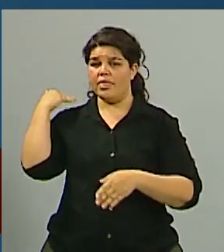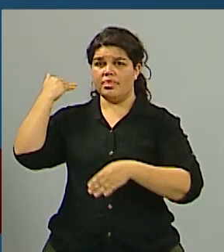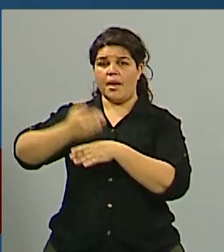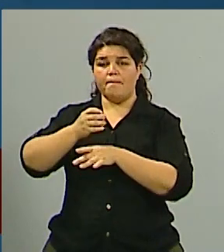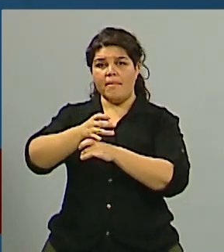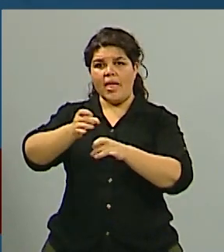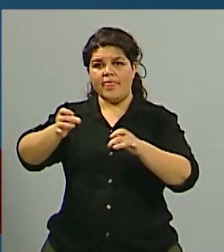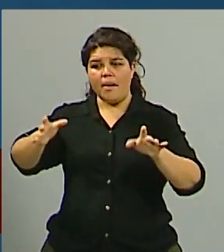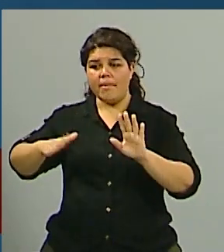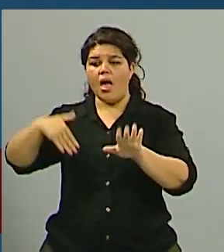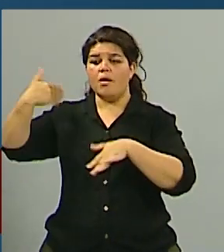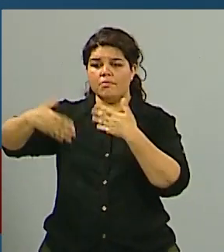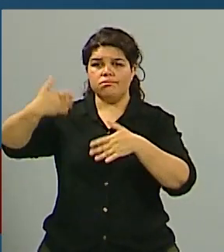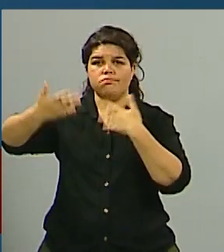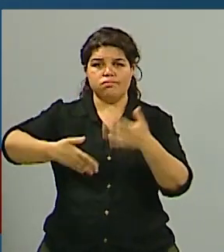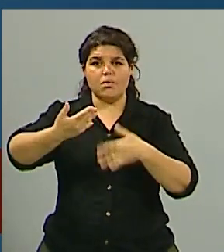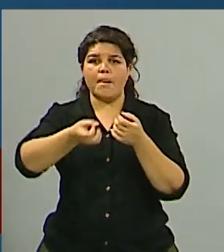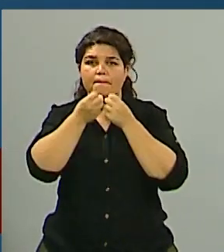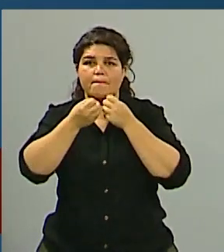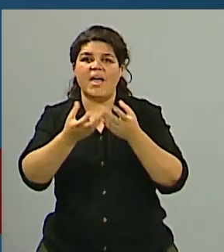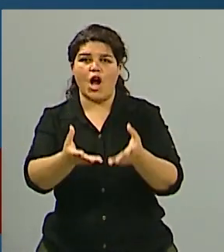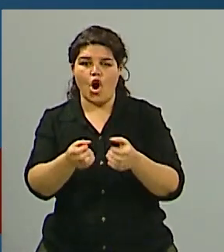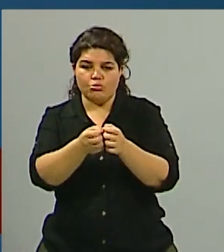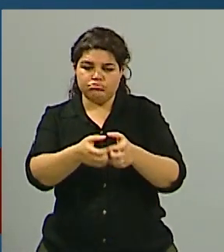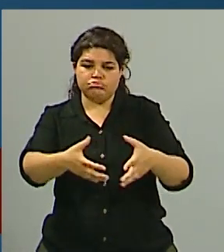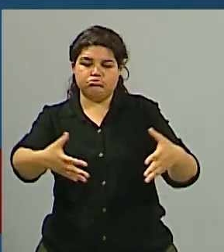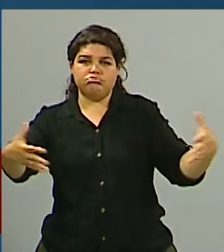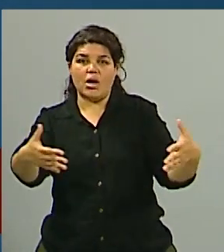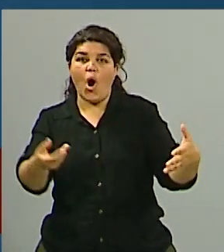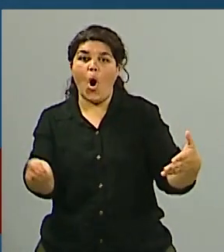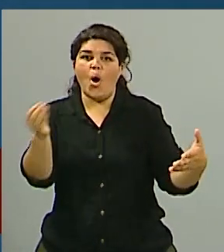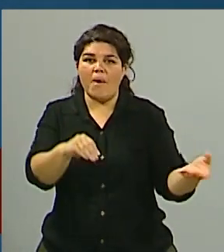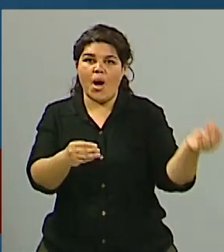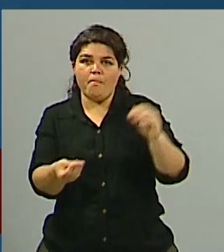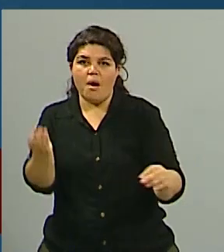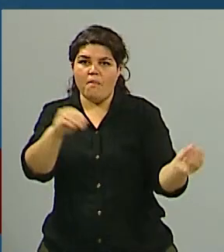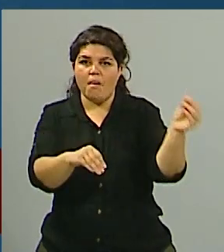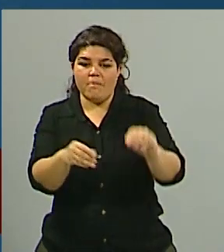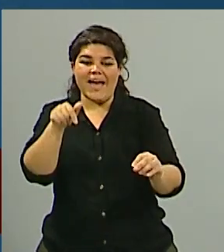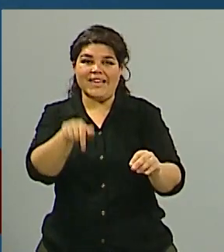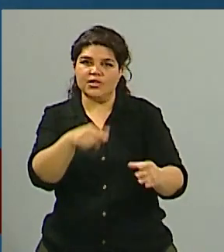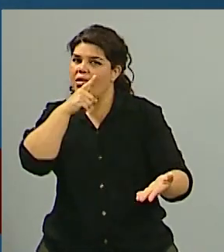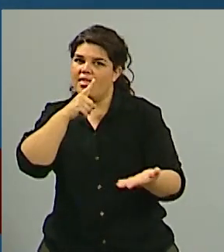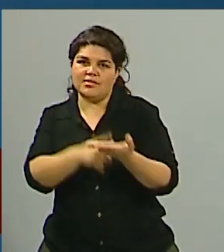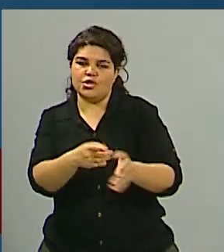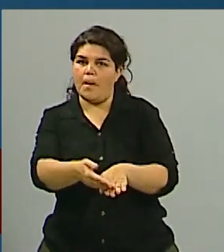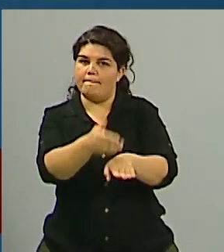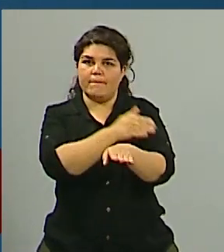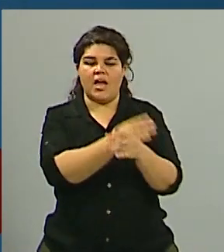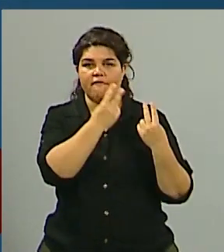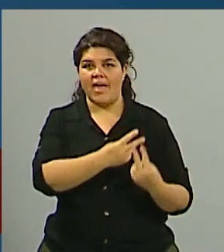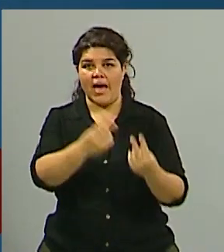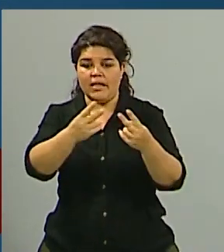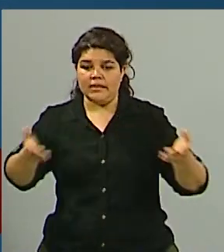cómo se empezaba a implementar ese era el primer objetivo algo que fue cambiando ¿no? porque después fue bueno vamos a seguir incentivando